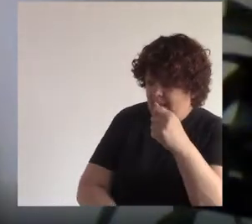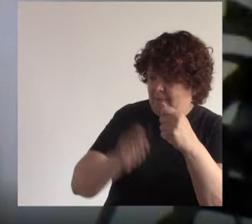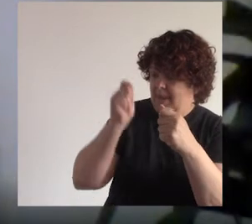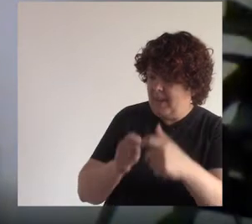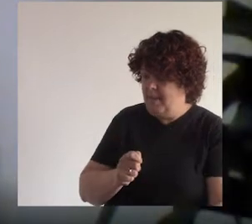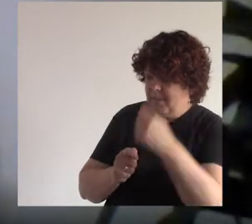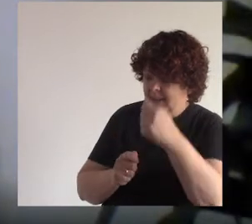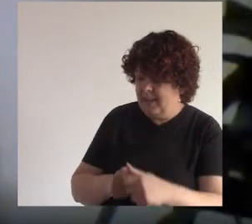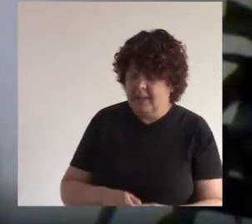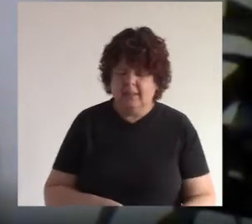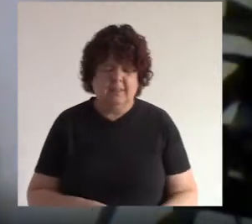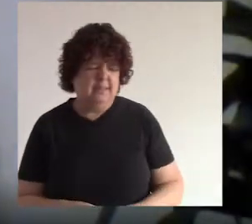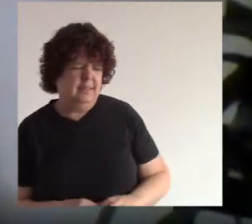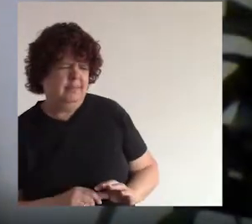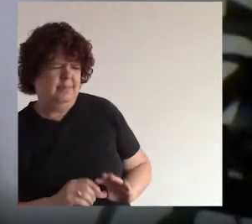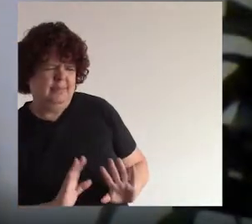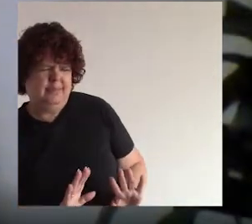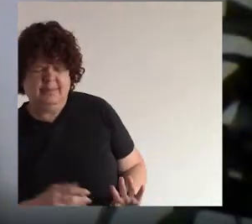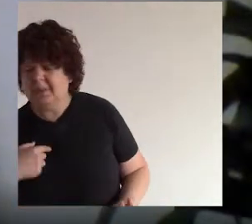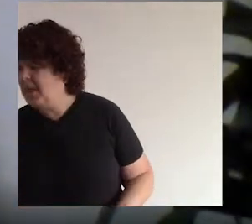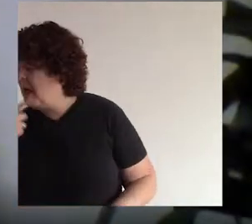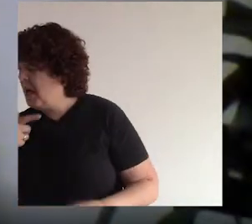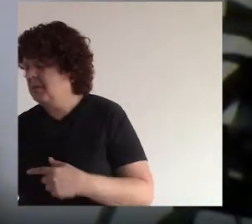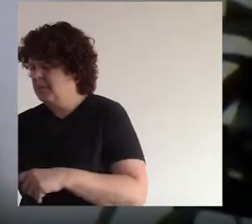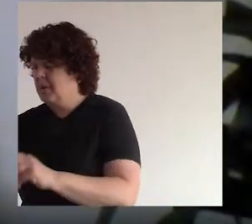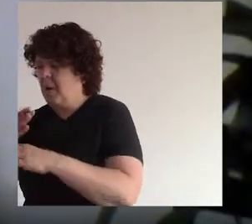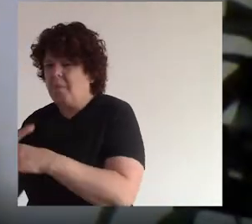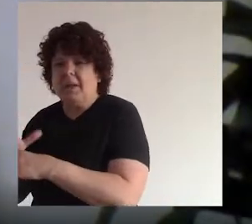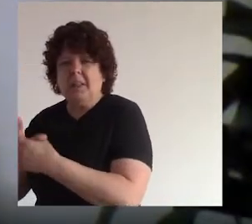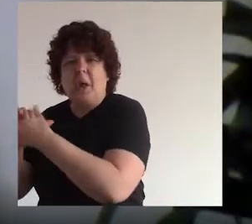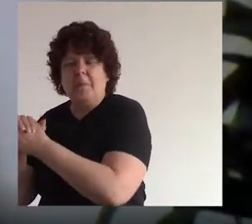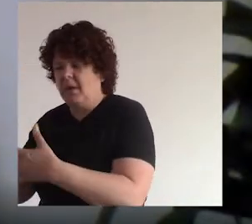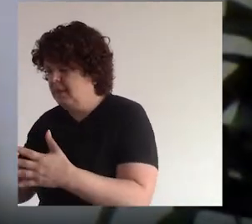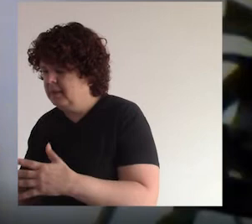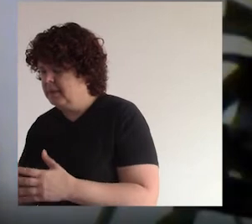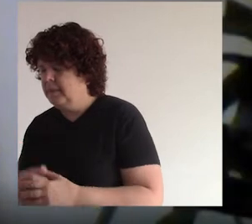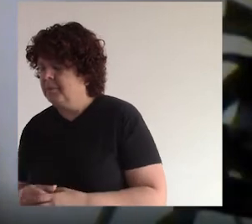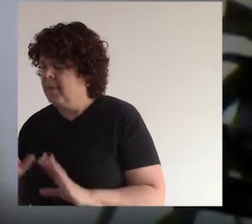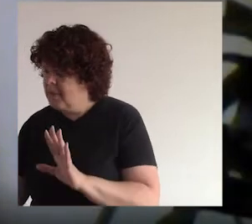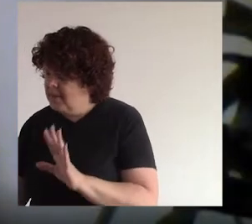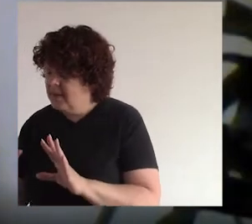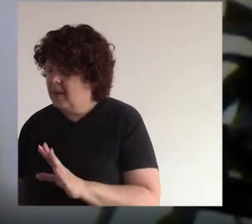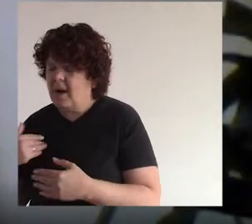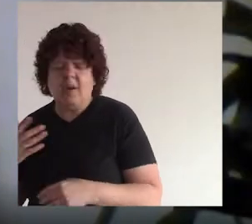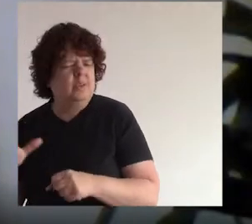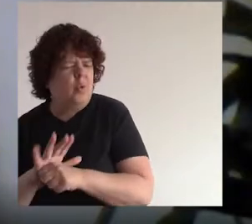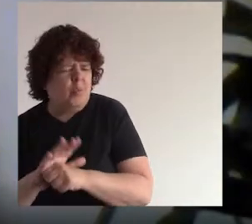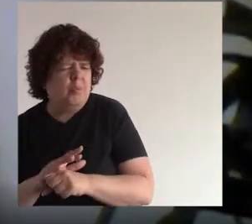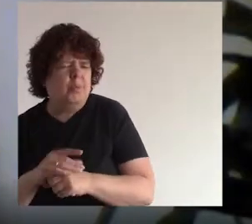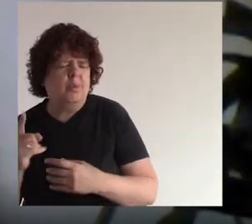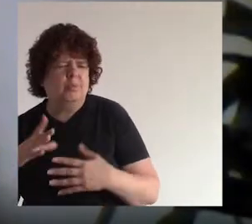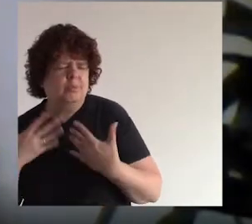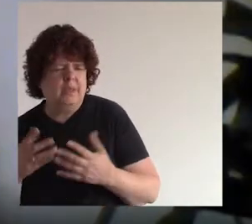entonces le digo ya ok pero este y seguimos riéndonos nosotros conversando entre nosotros digo sí pero mira ahorita